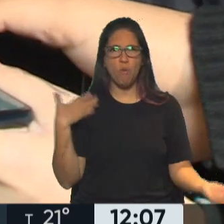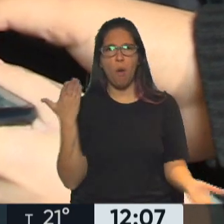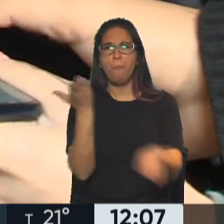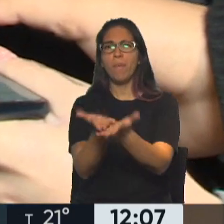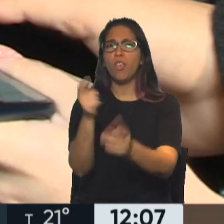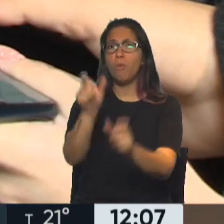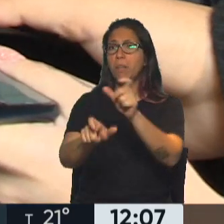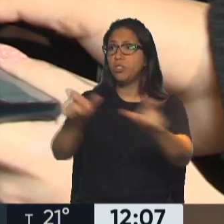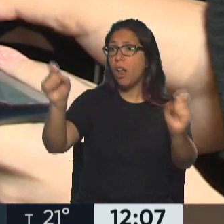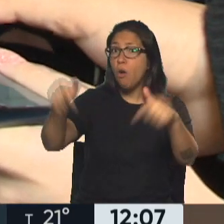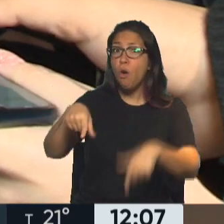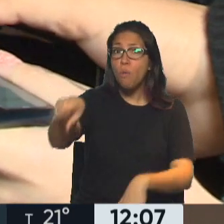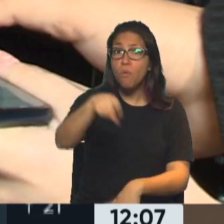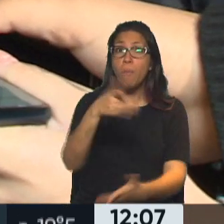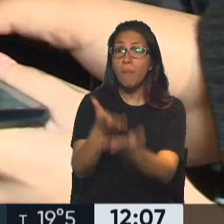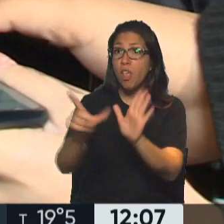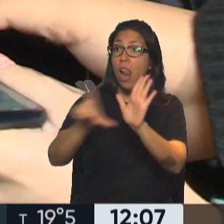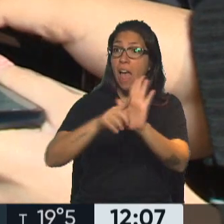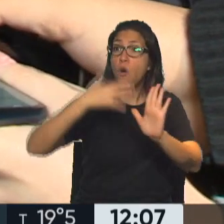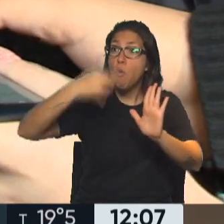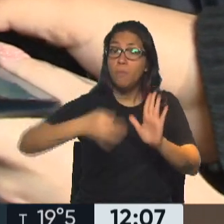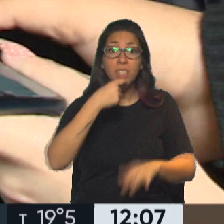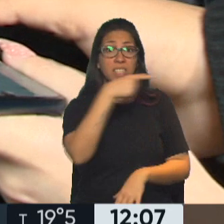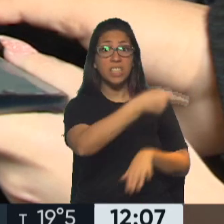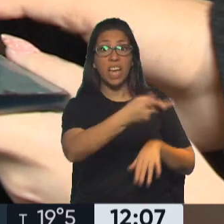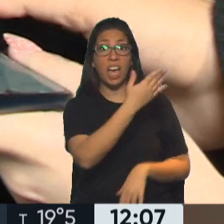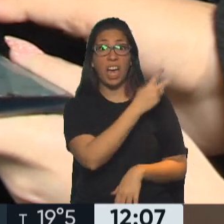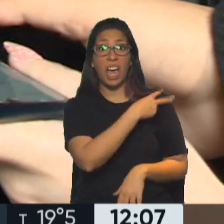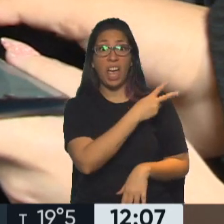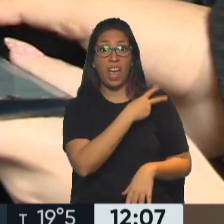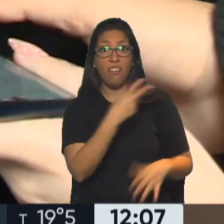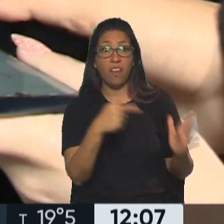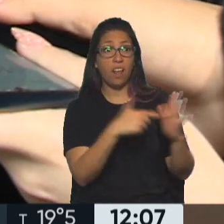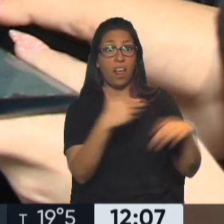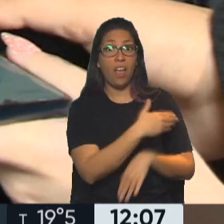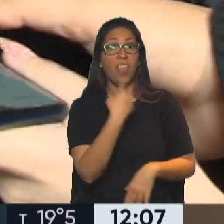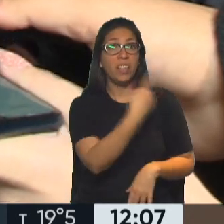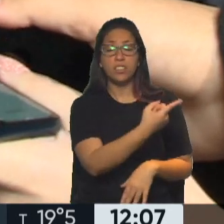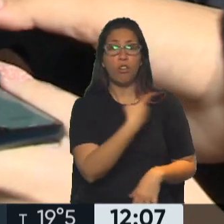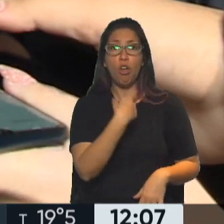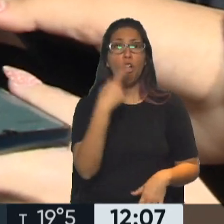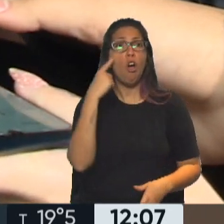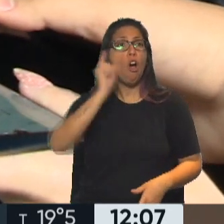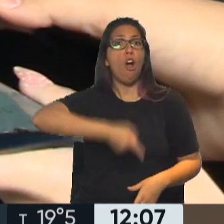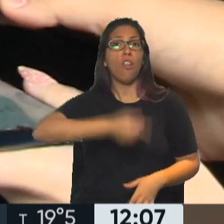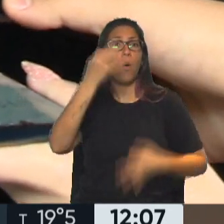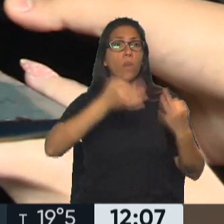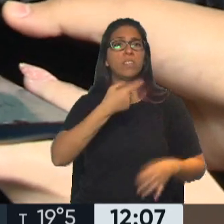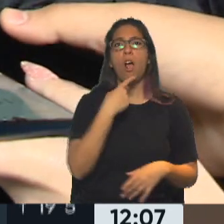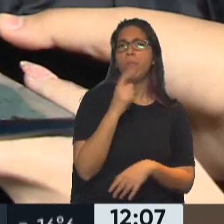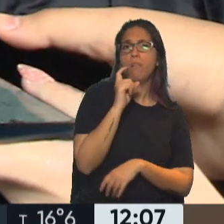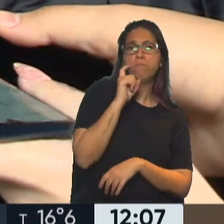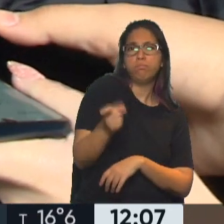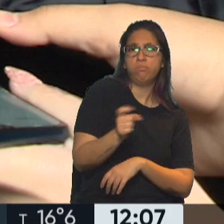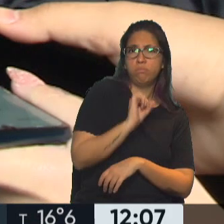ciudadano común que cumpla con la ley cuando el propio jefe de gobierno dice que él no va a cumplir con las órdenes judiciales? Realmente, la